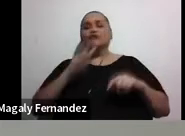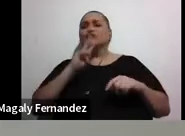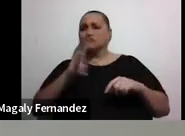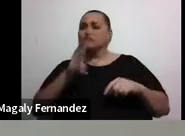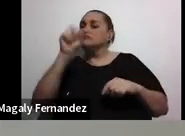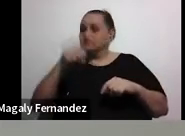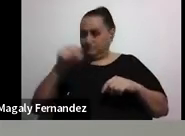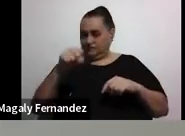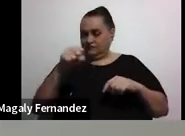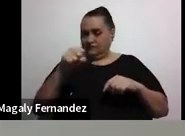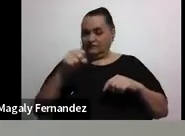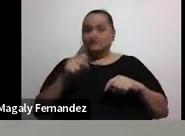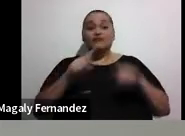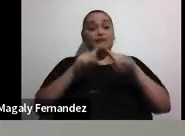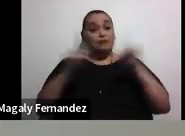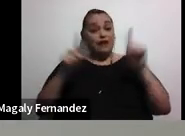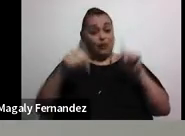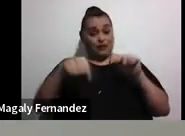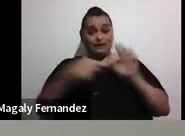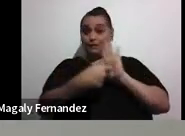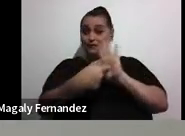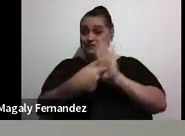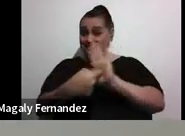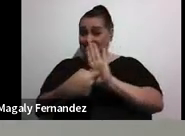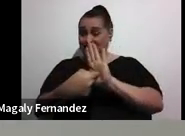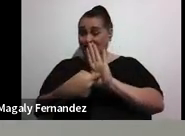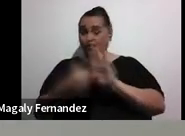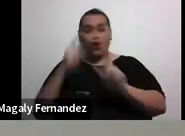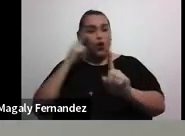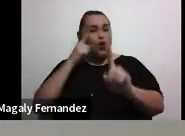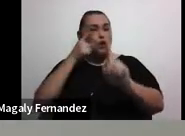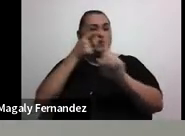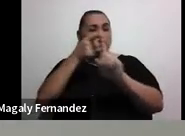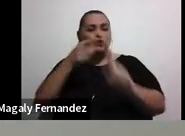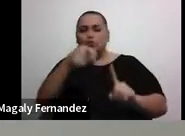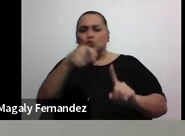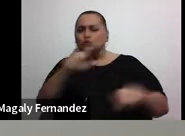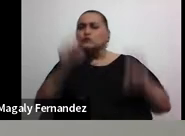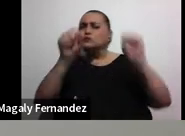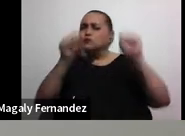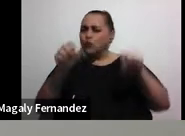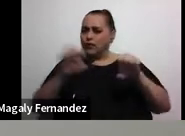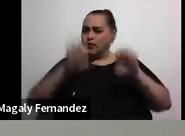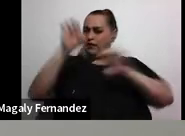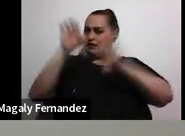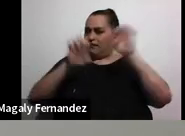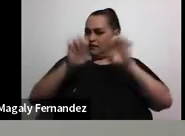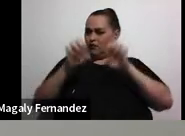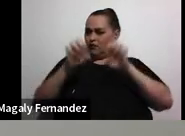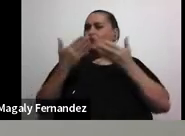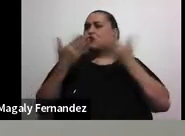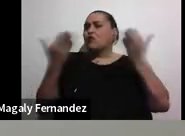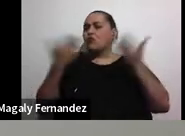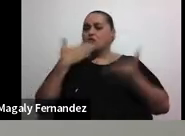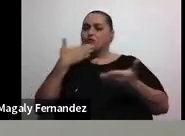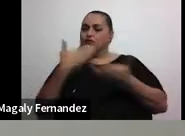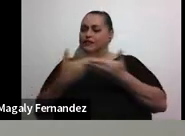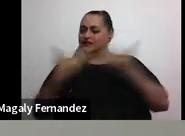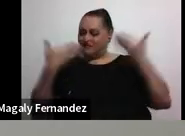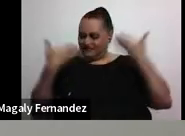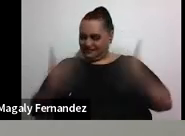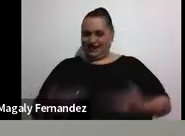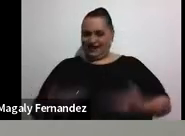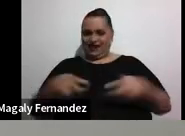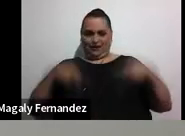Pero esta presentación va a tener el objetivo de que ustedes puedan evaluar un poquito cómo está el bienestar en sus vidas y cómo